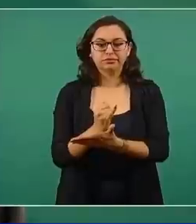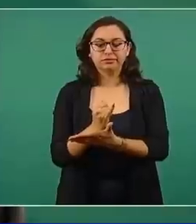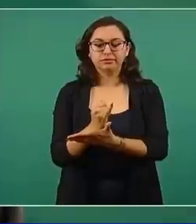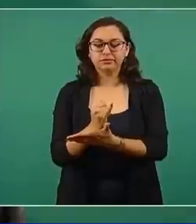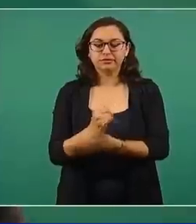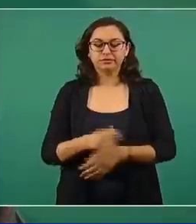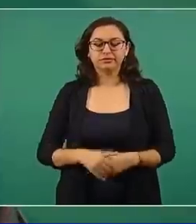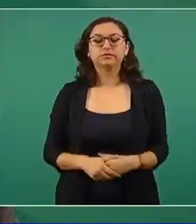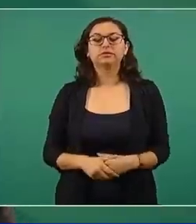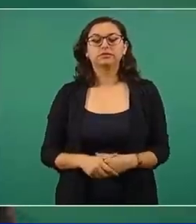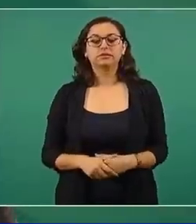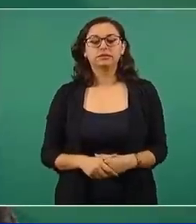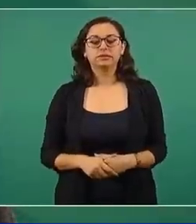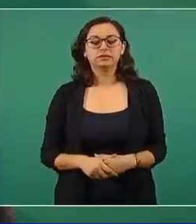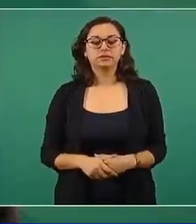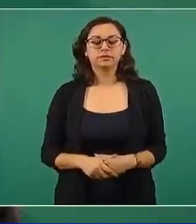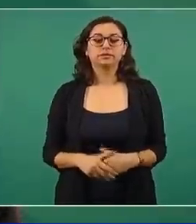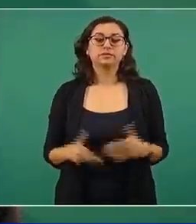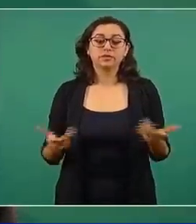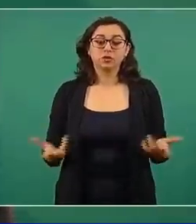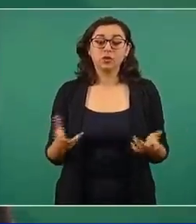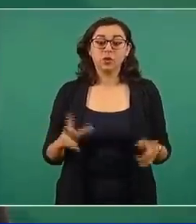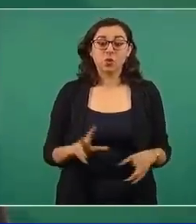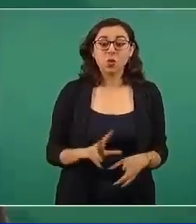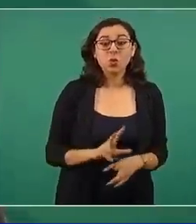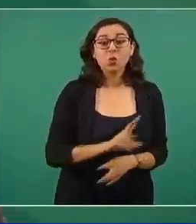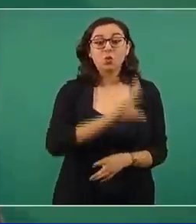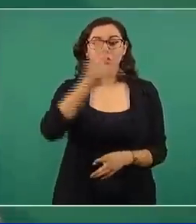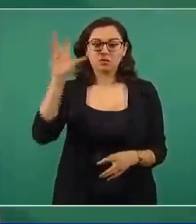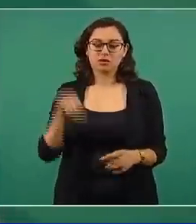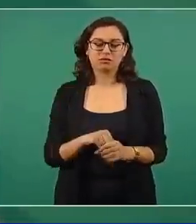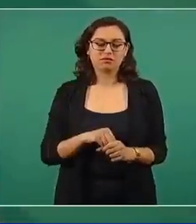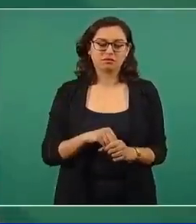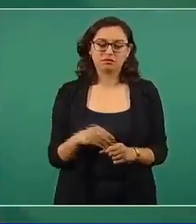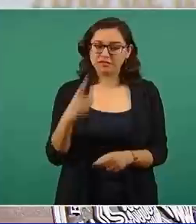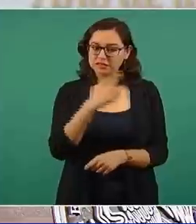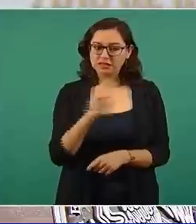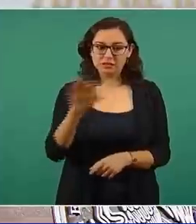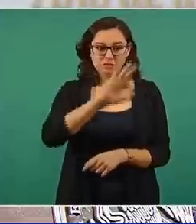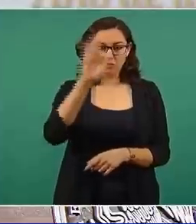en plena, en completa libertad.